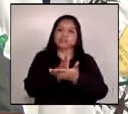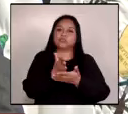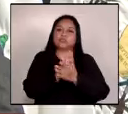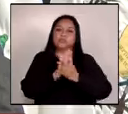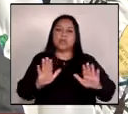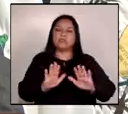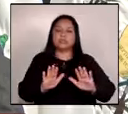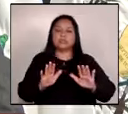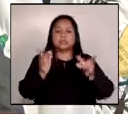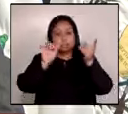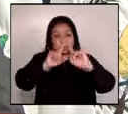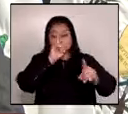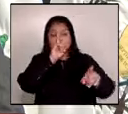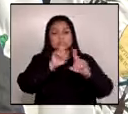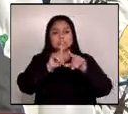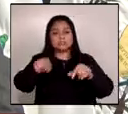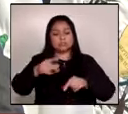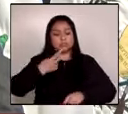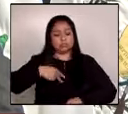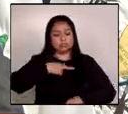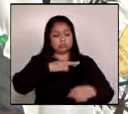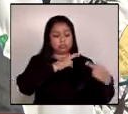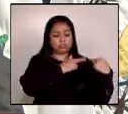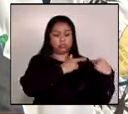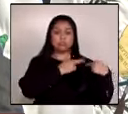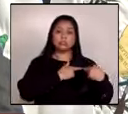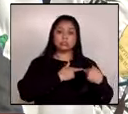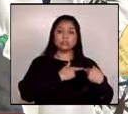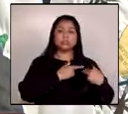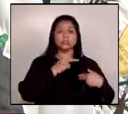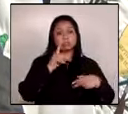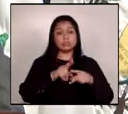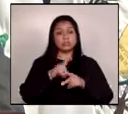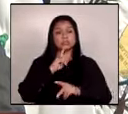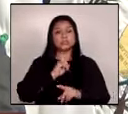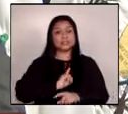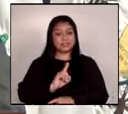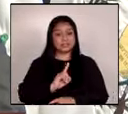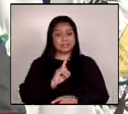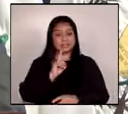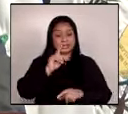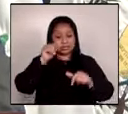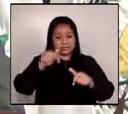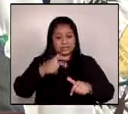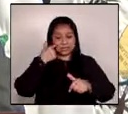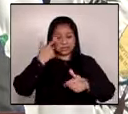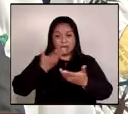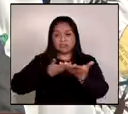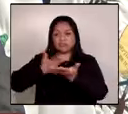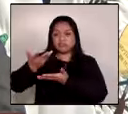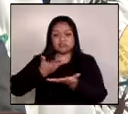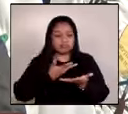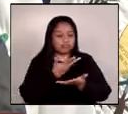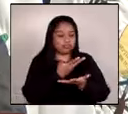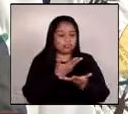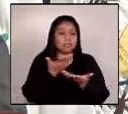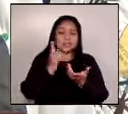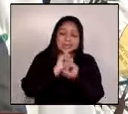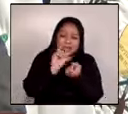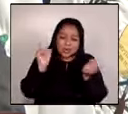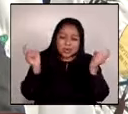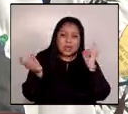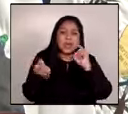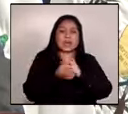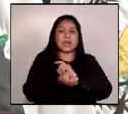que es nuestra responsabilidad ser el parteaguas de un cambio que